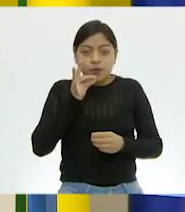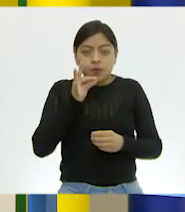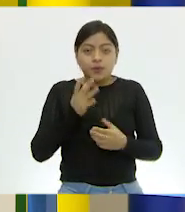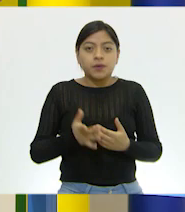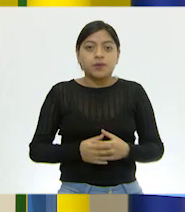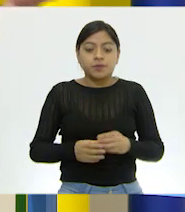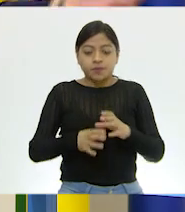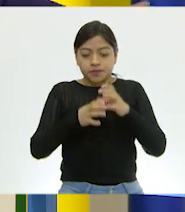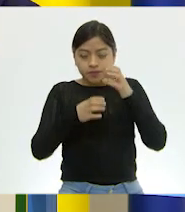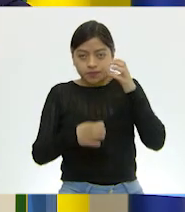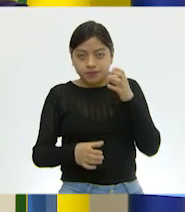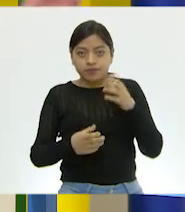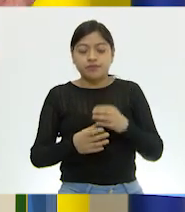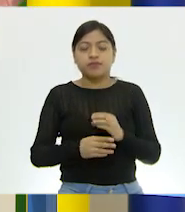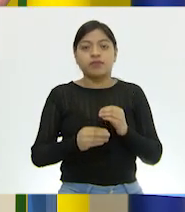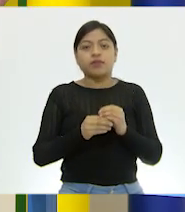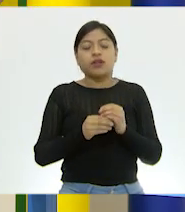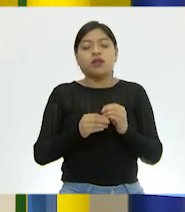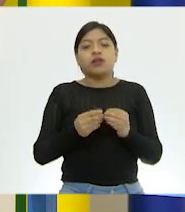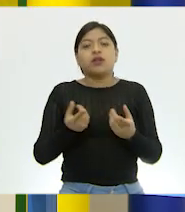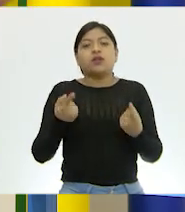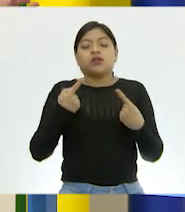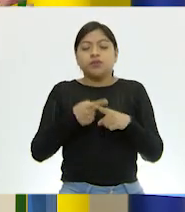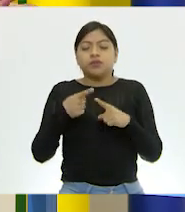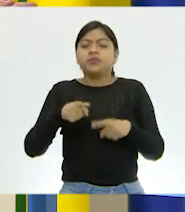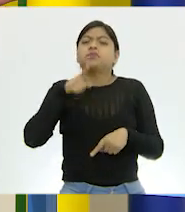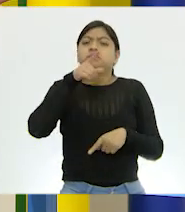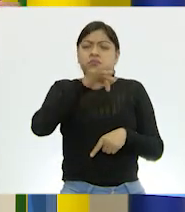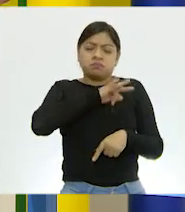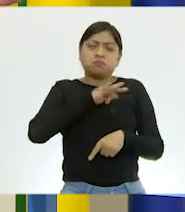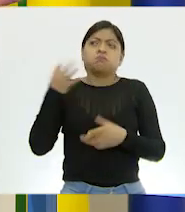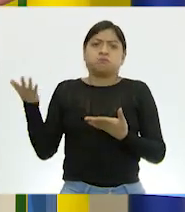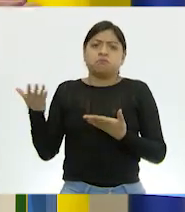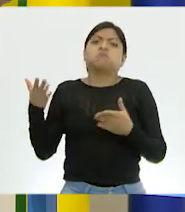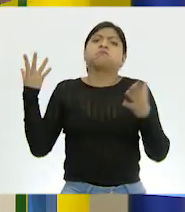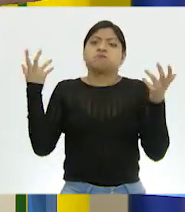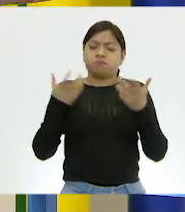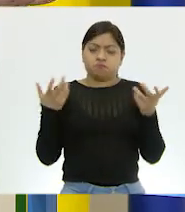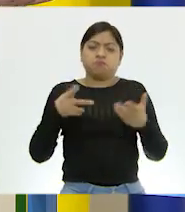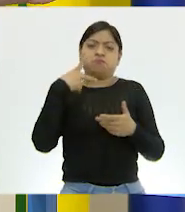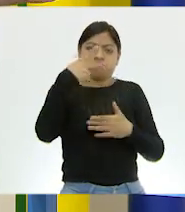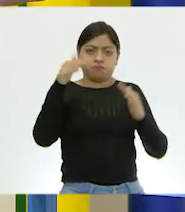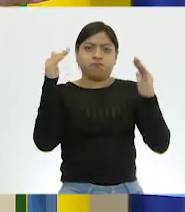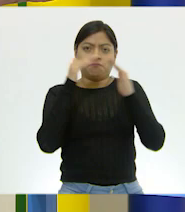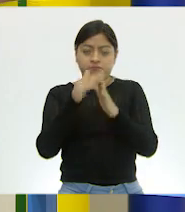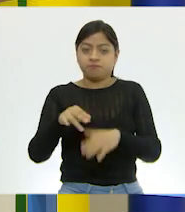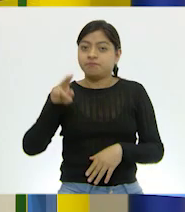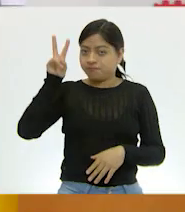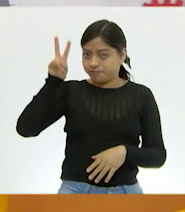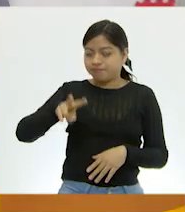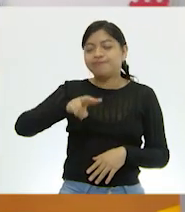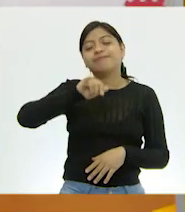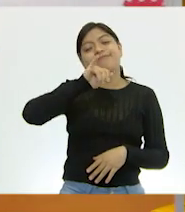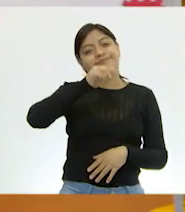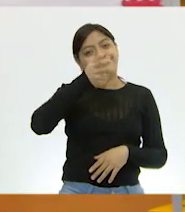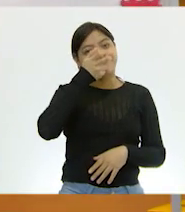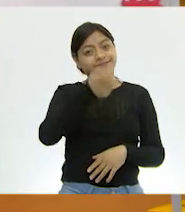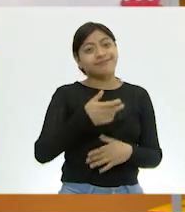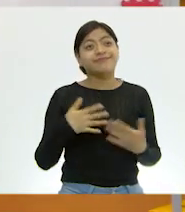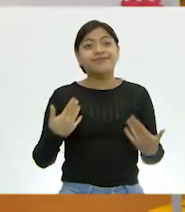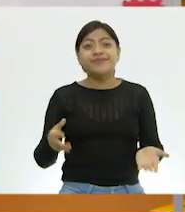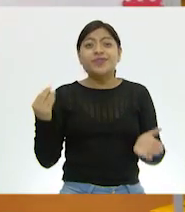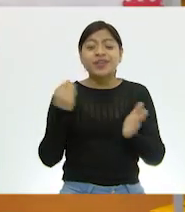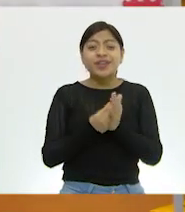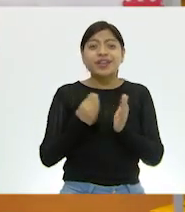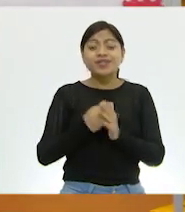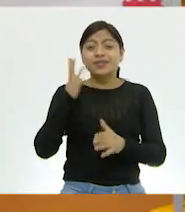bote, globos abajo también. Y ustedes también podrían hacerlo en casa, ¿cierto? Exactamente, Ruth. No, qué bonita tu